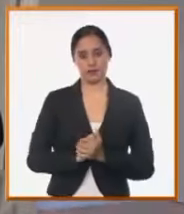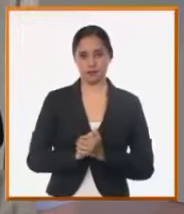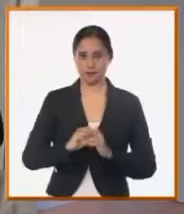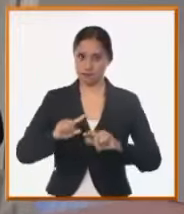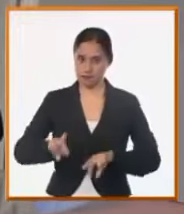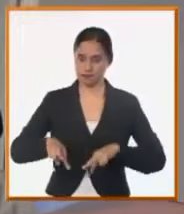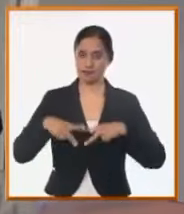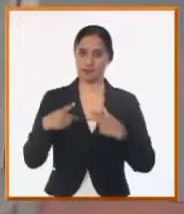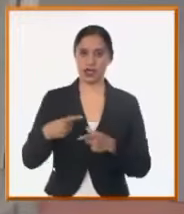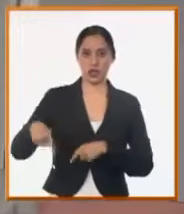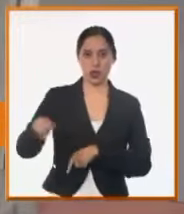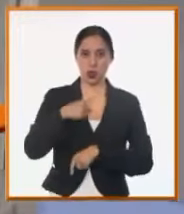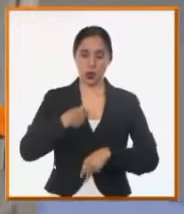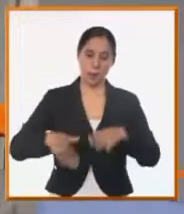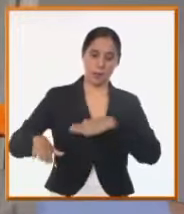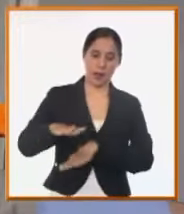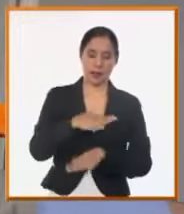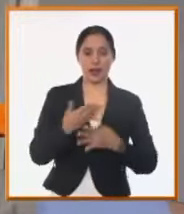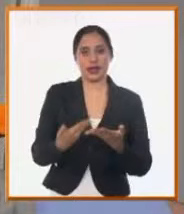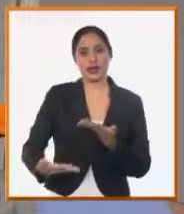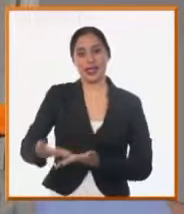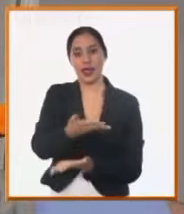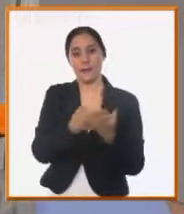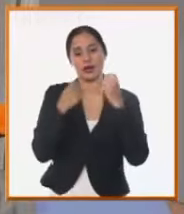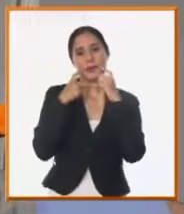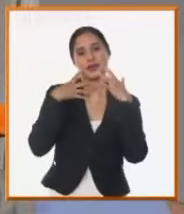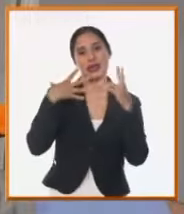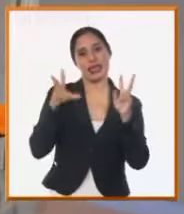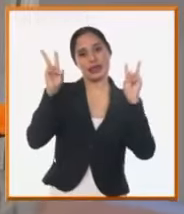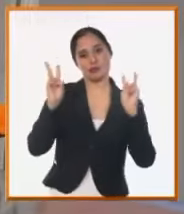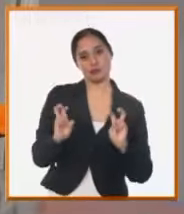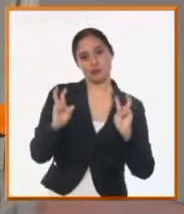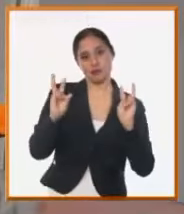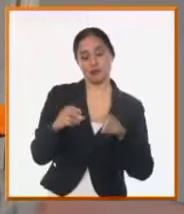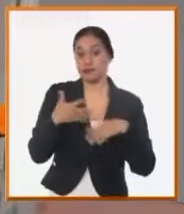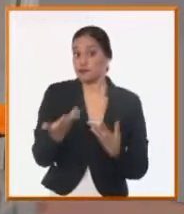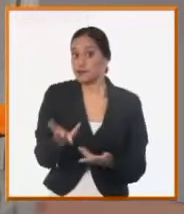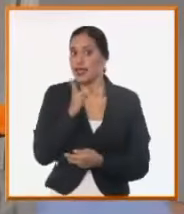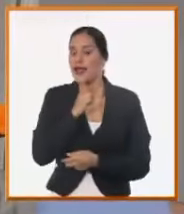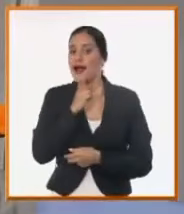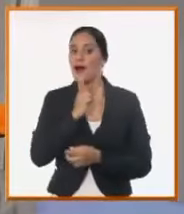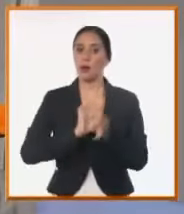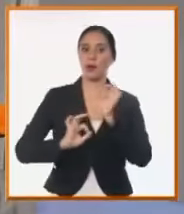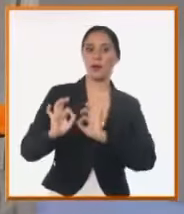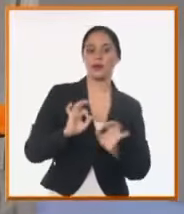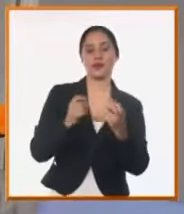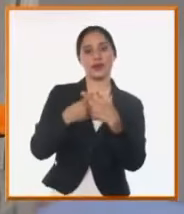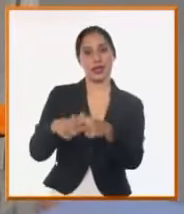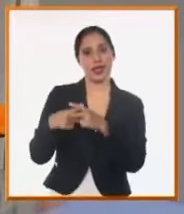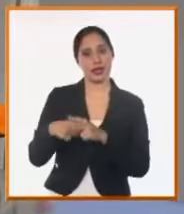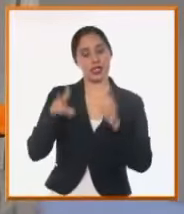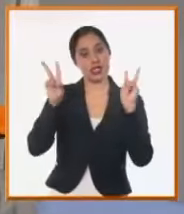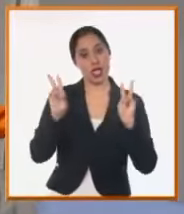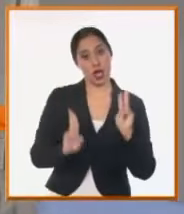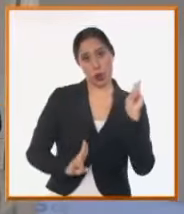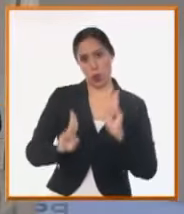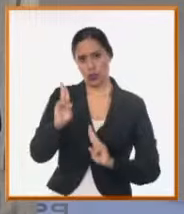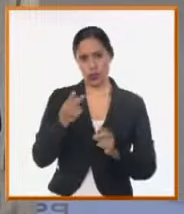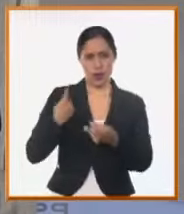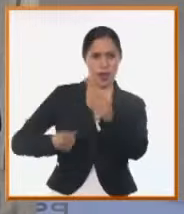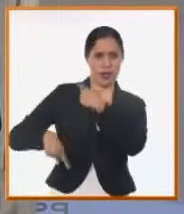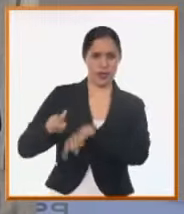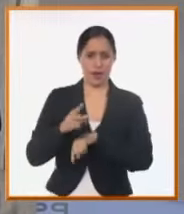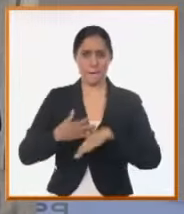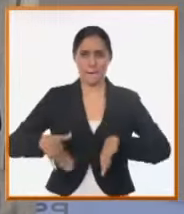acá intercambiando sobre un tema tan vital como es el abasto y saneamiento. Como se acordó en la mesa de ayer, hoy